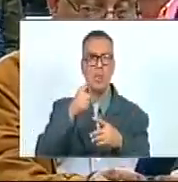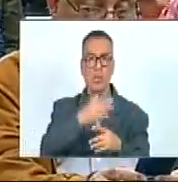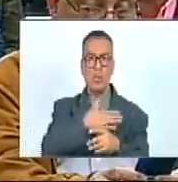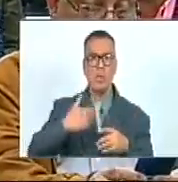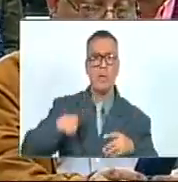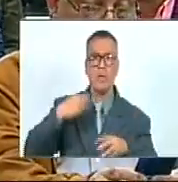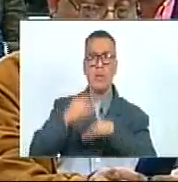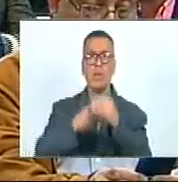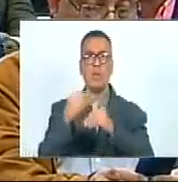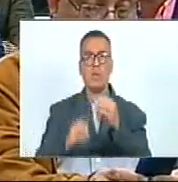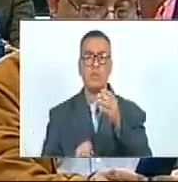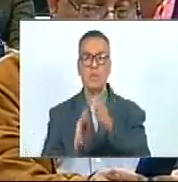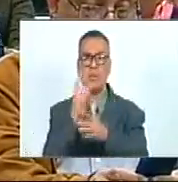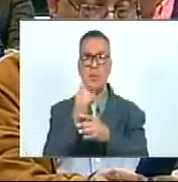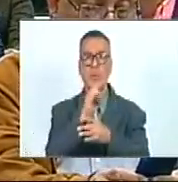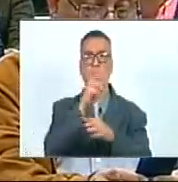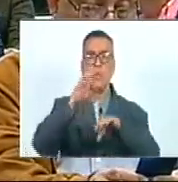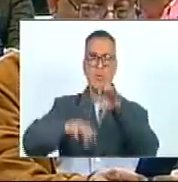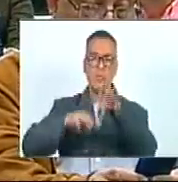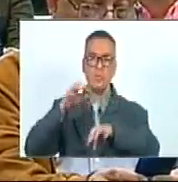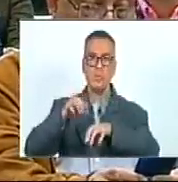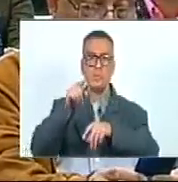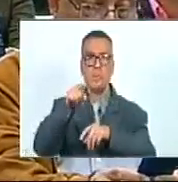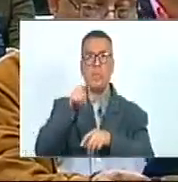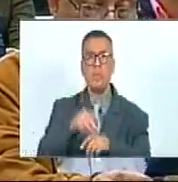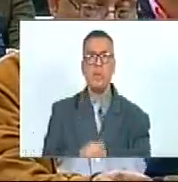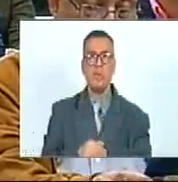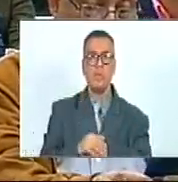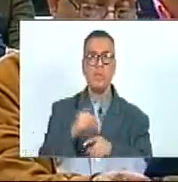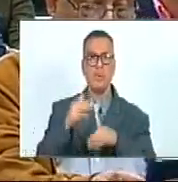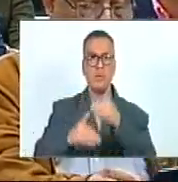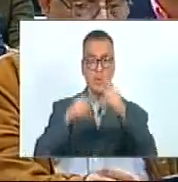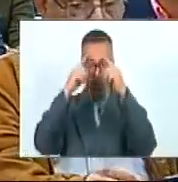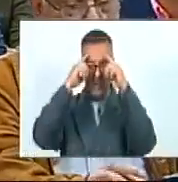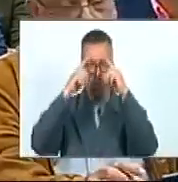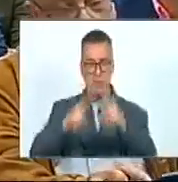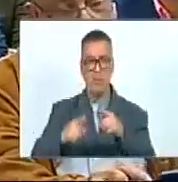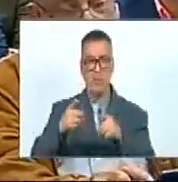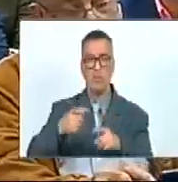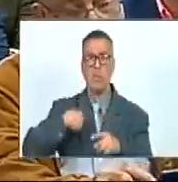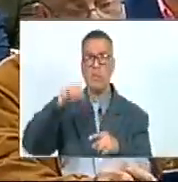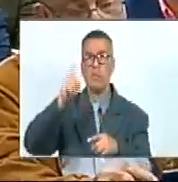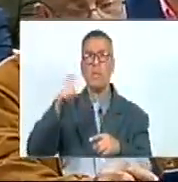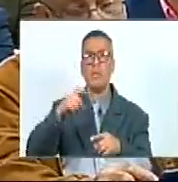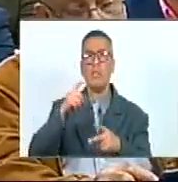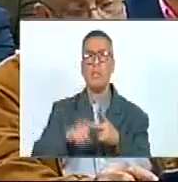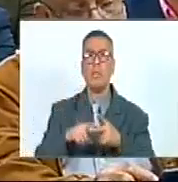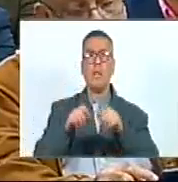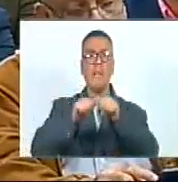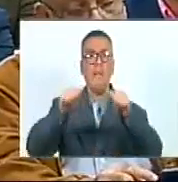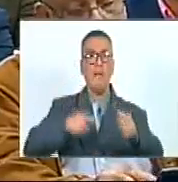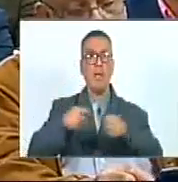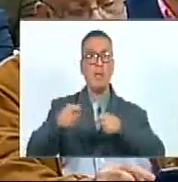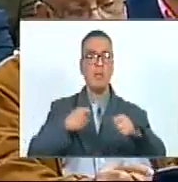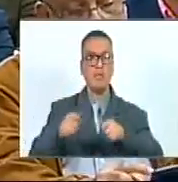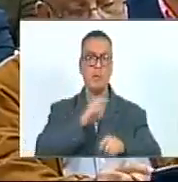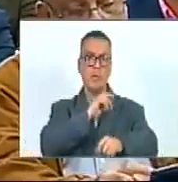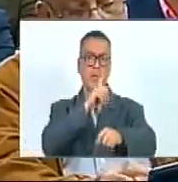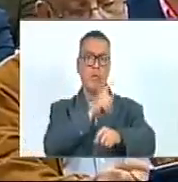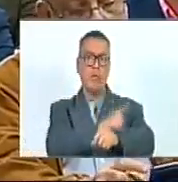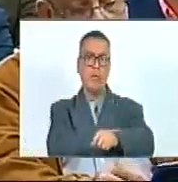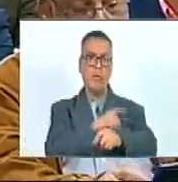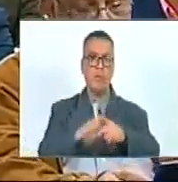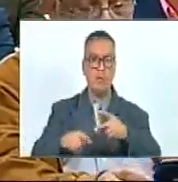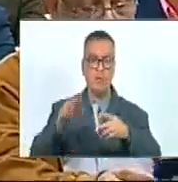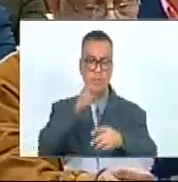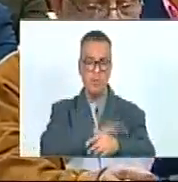Acerca De La Flora Y La Fauna Y Esa Trascendental Decisión Requiere Que Ejecutemos Acciones Con Fuerte Impacto